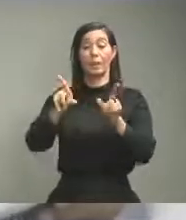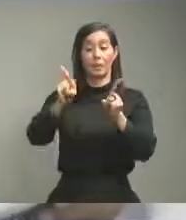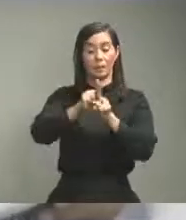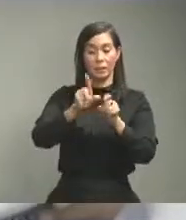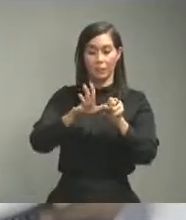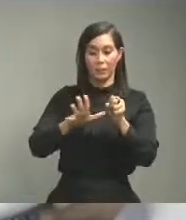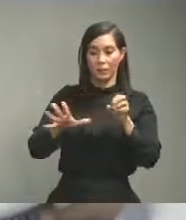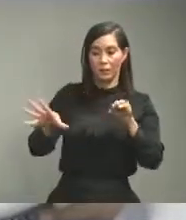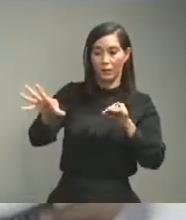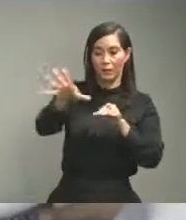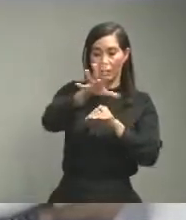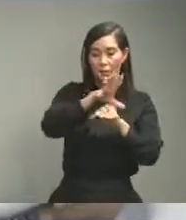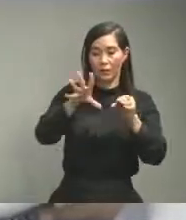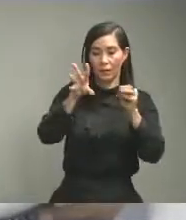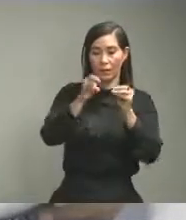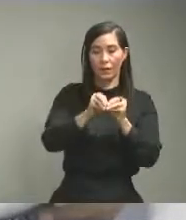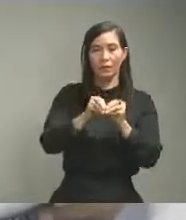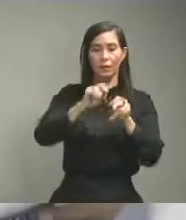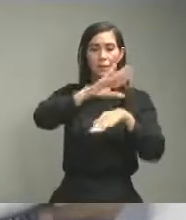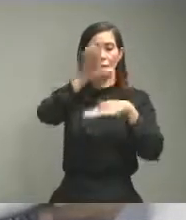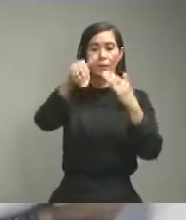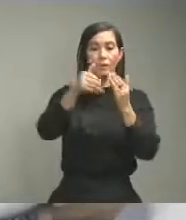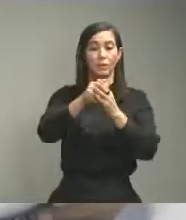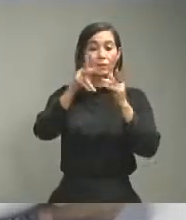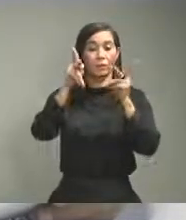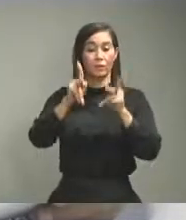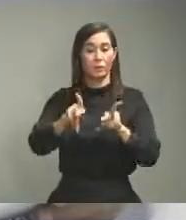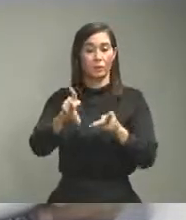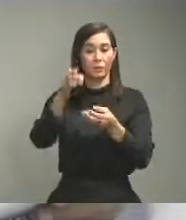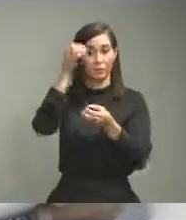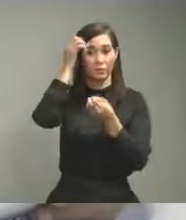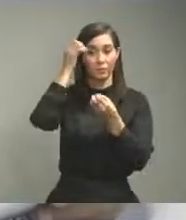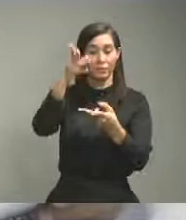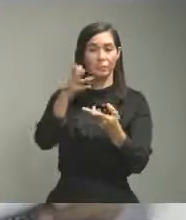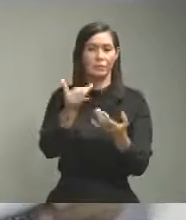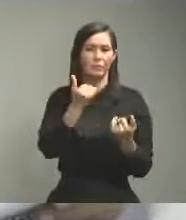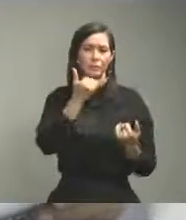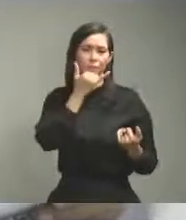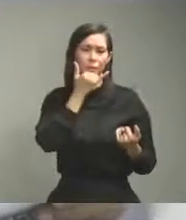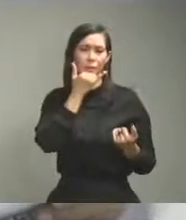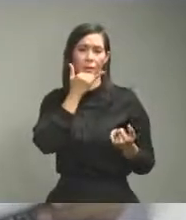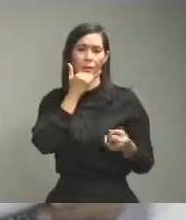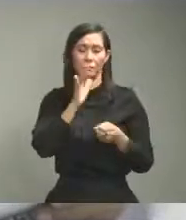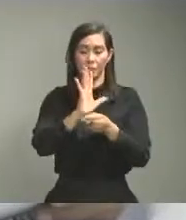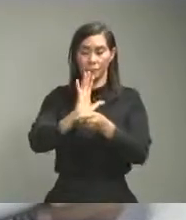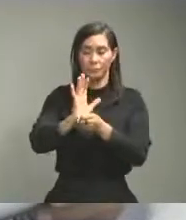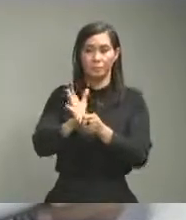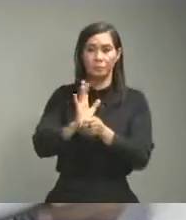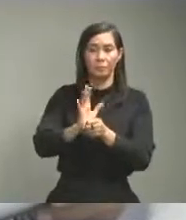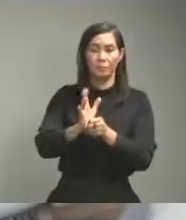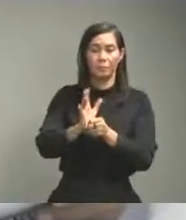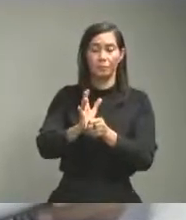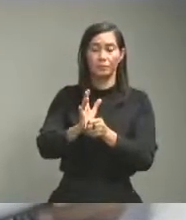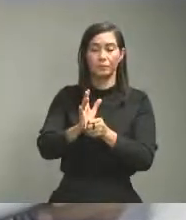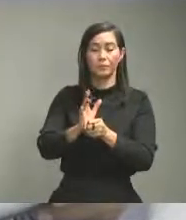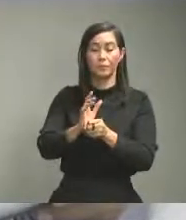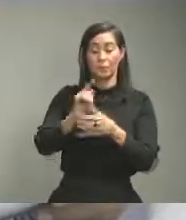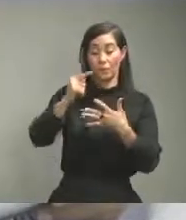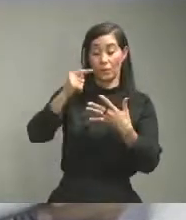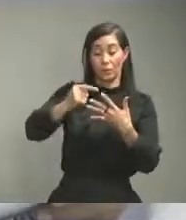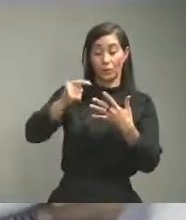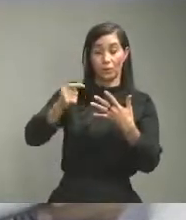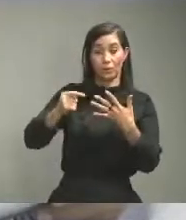la población con fines de que esté informada del comportamiento de la epidemia los detalles